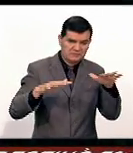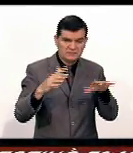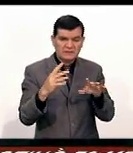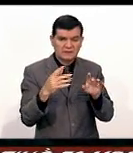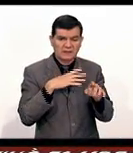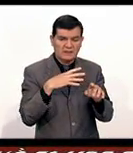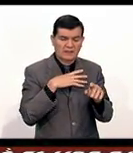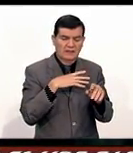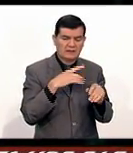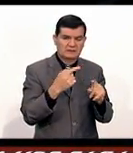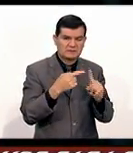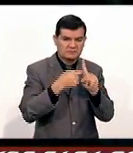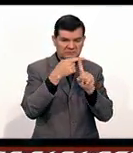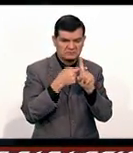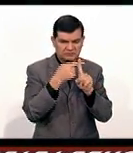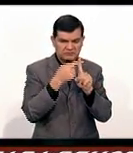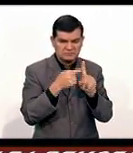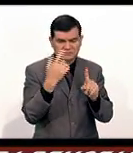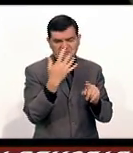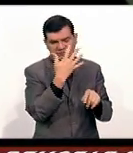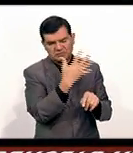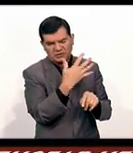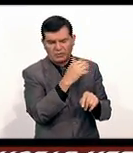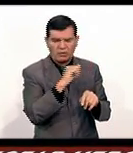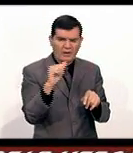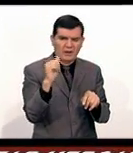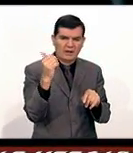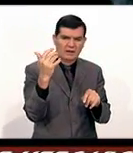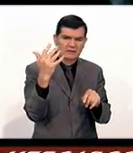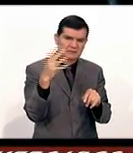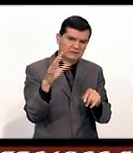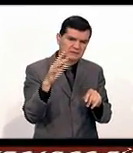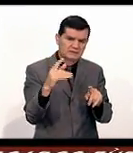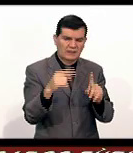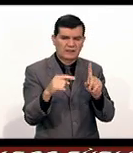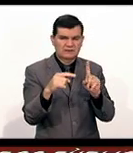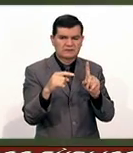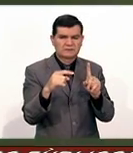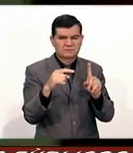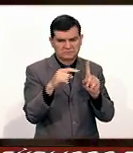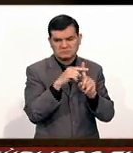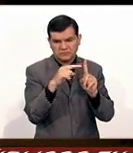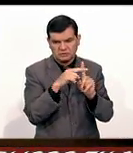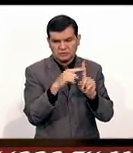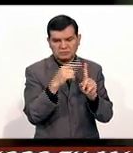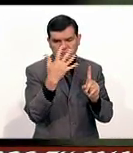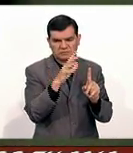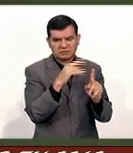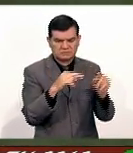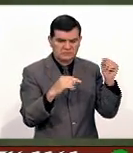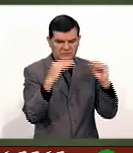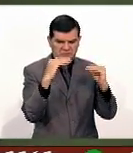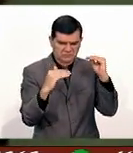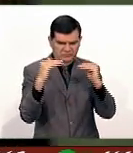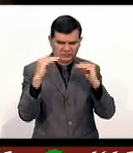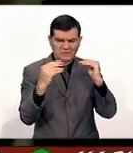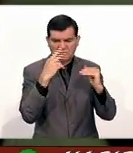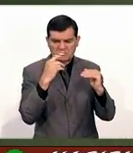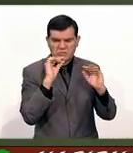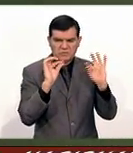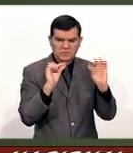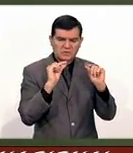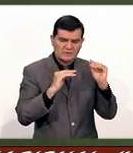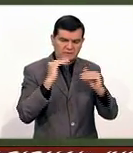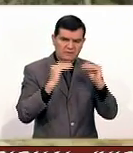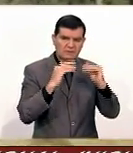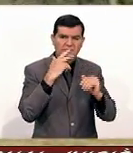se encuentran en los 5 a 10 grados centígrados. la capital del estado ha mejorado un poquito la temperatura,